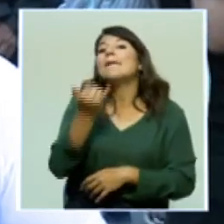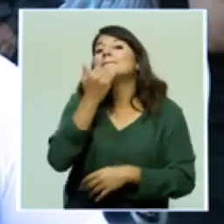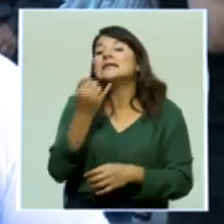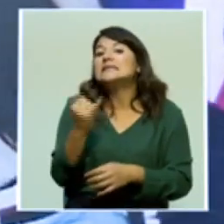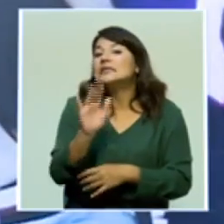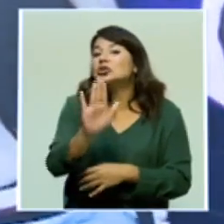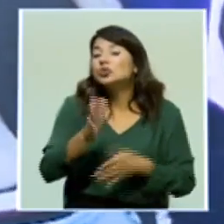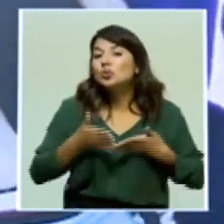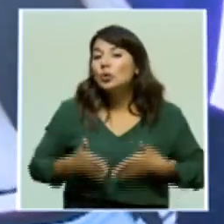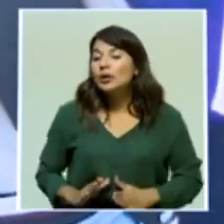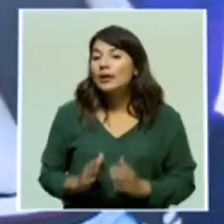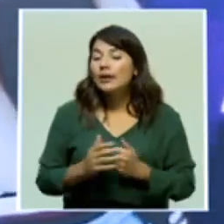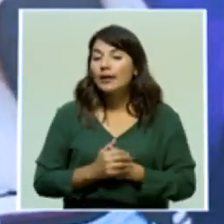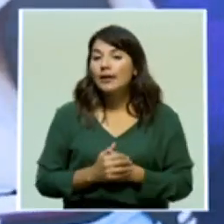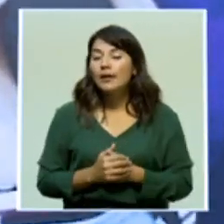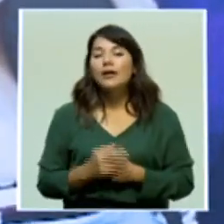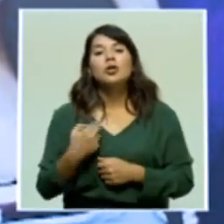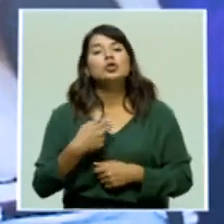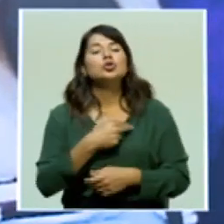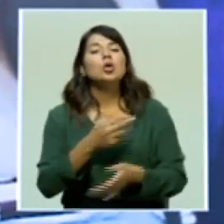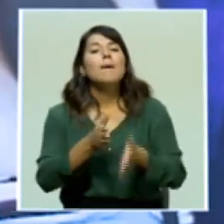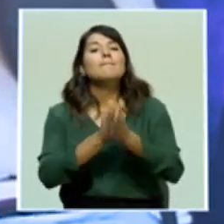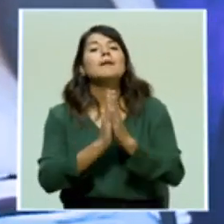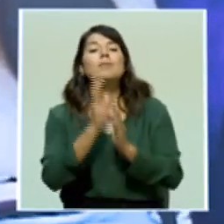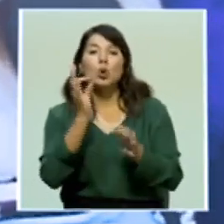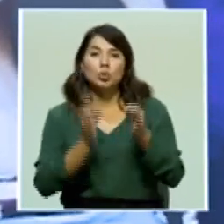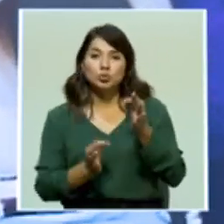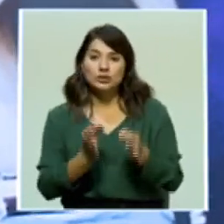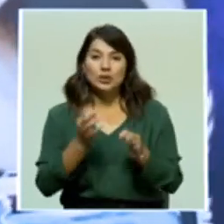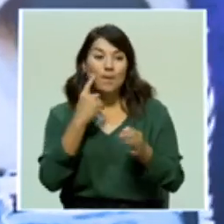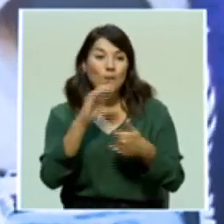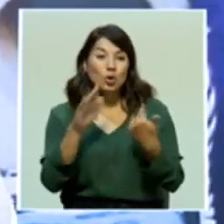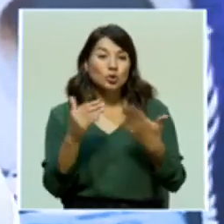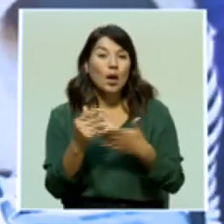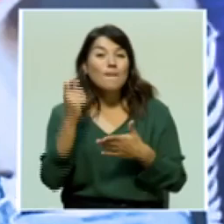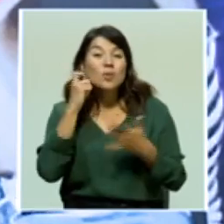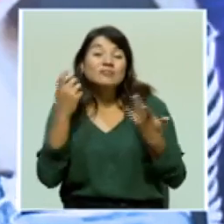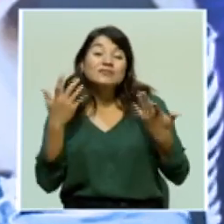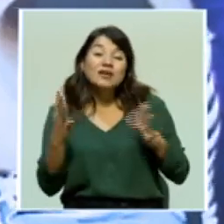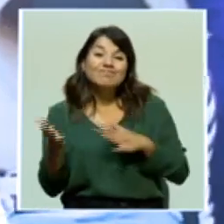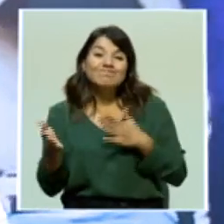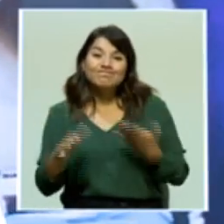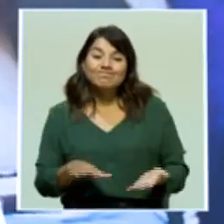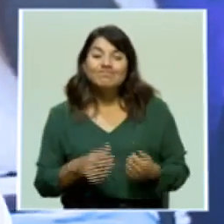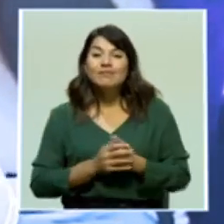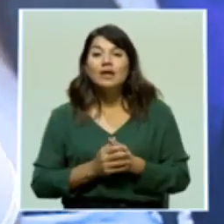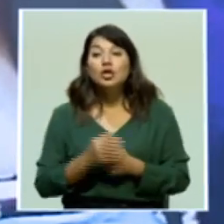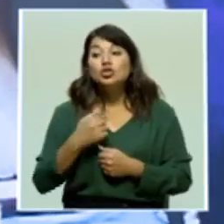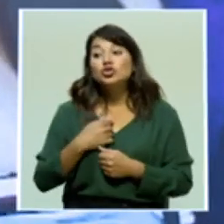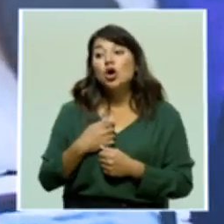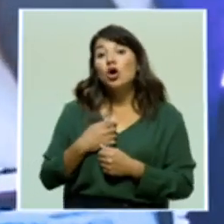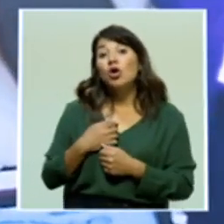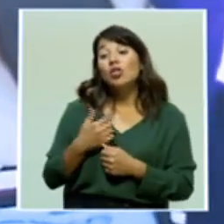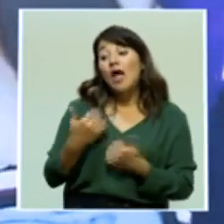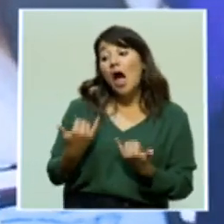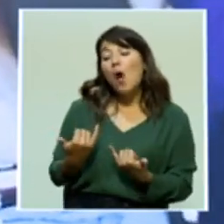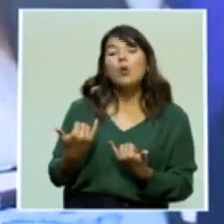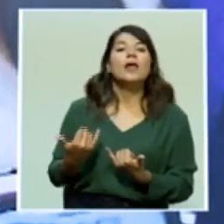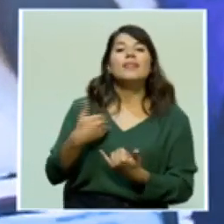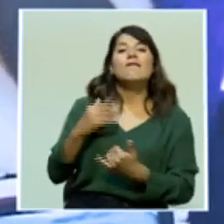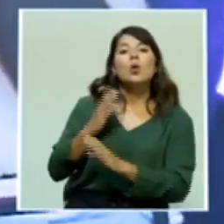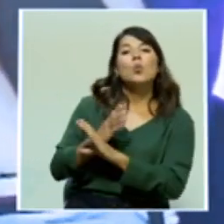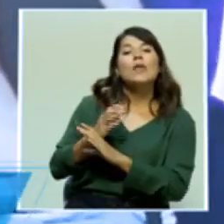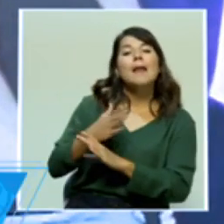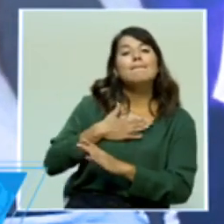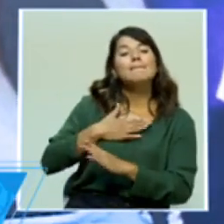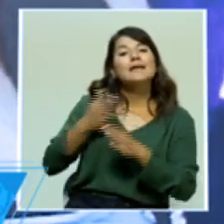ustedes? Nosotros pedimos justicia por todas las que ya no están. Yo me quedé con mi nieta y con mis hijos pequeños.